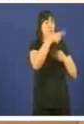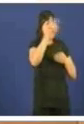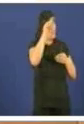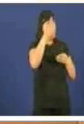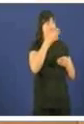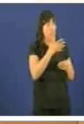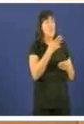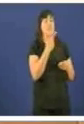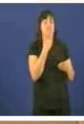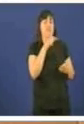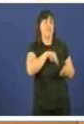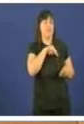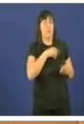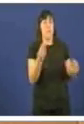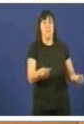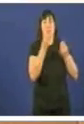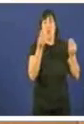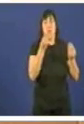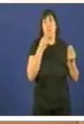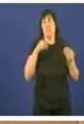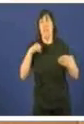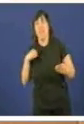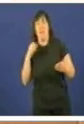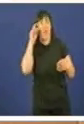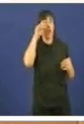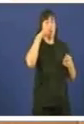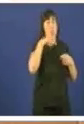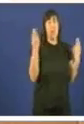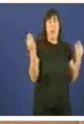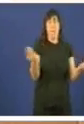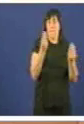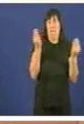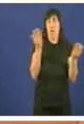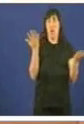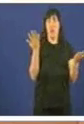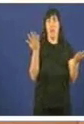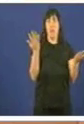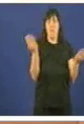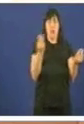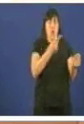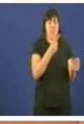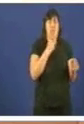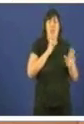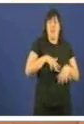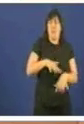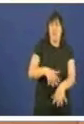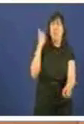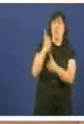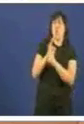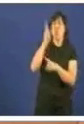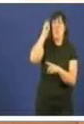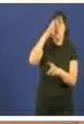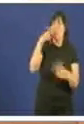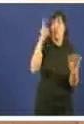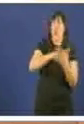responsable coa sanidade e coa educación pública que ir na cabeza das manifestacións en contra da educación pública en